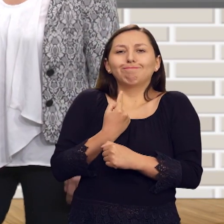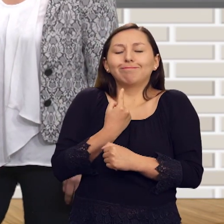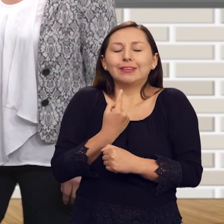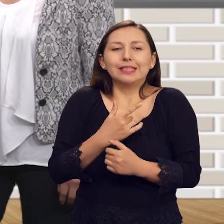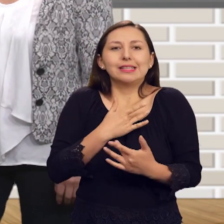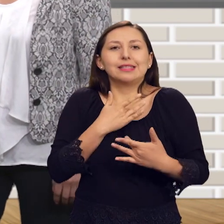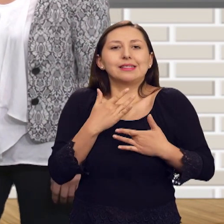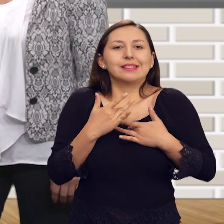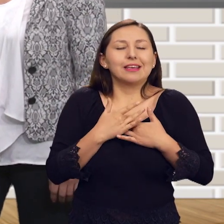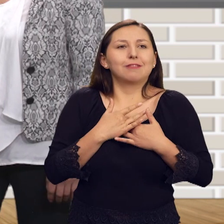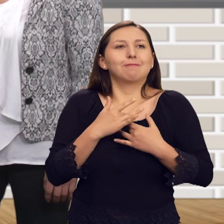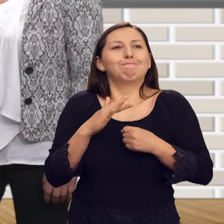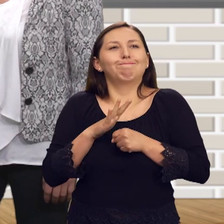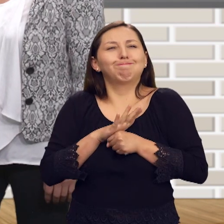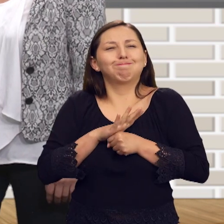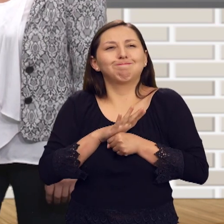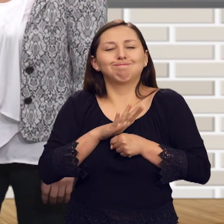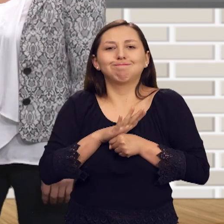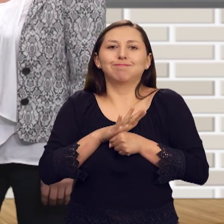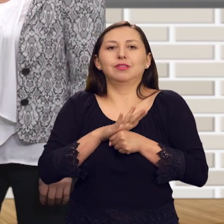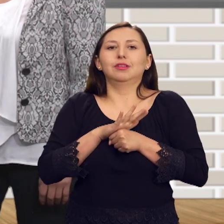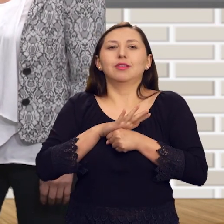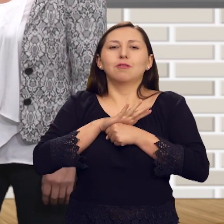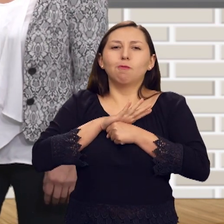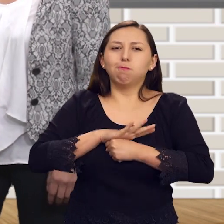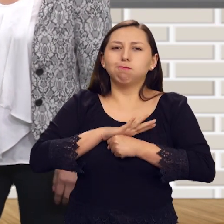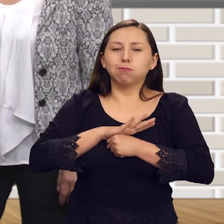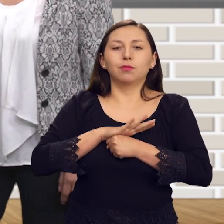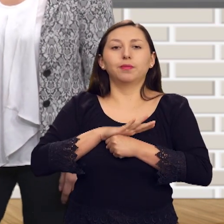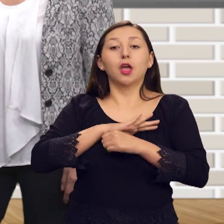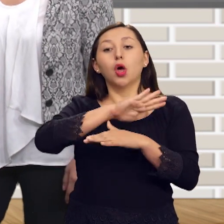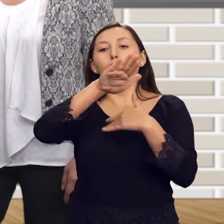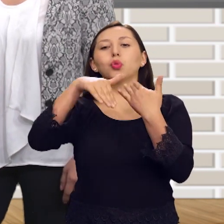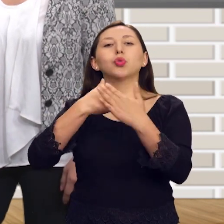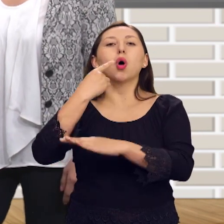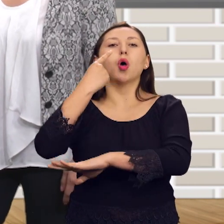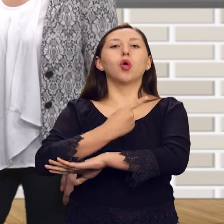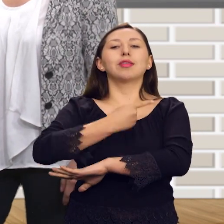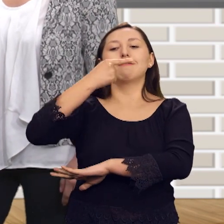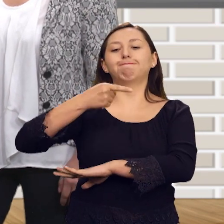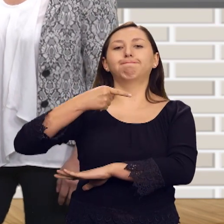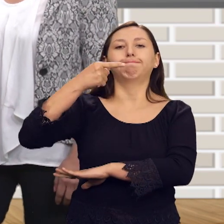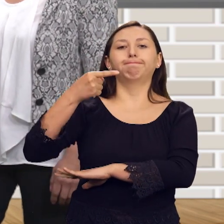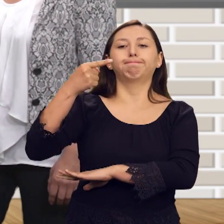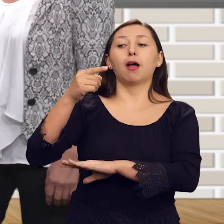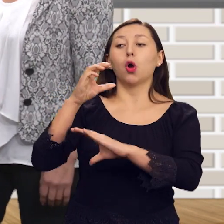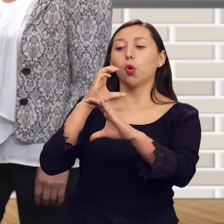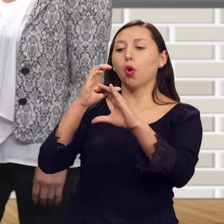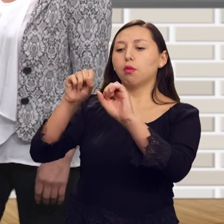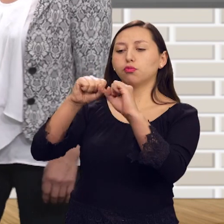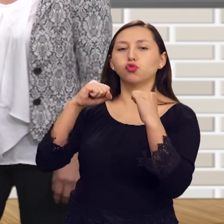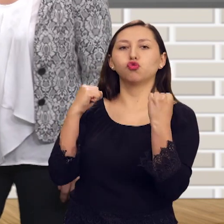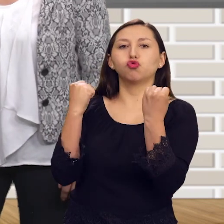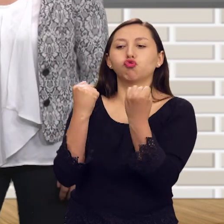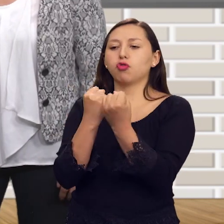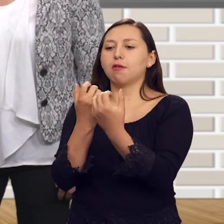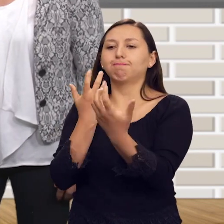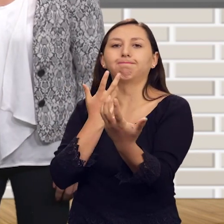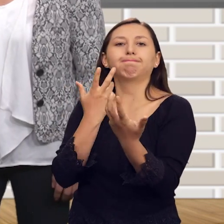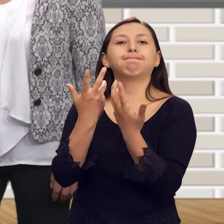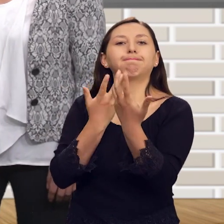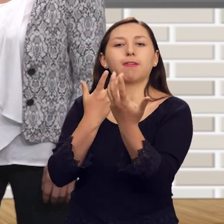estereotipos y los prejuicios los vivimos día a día en la interacción social. Por ejemplo, en la